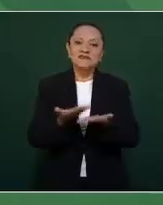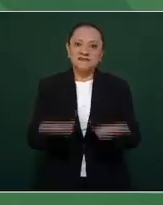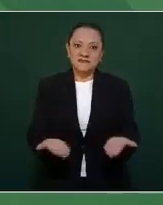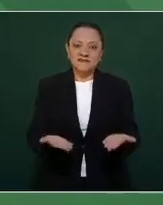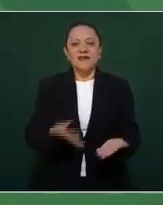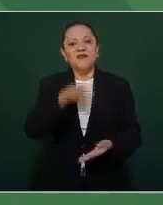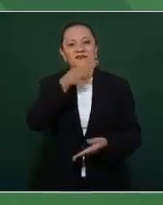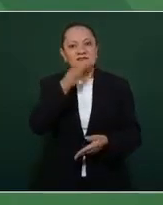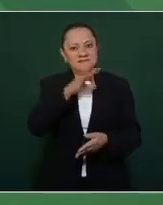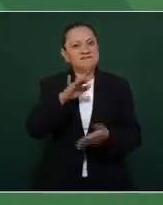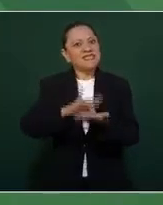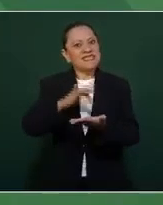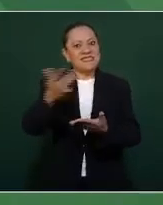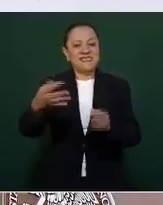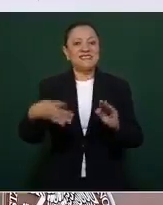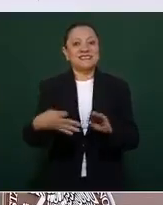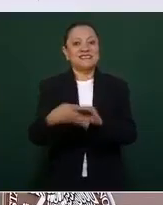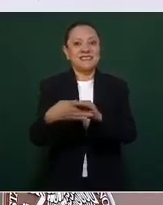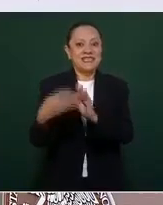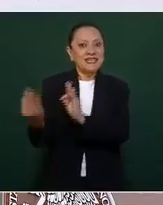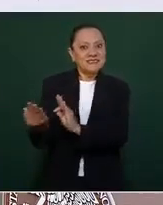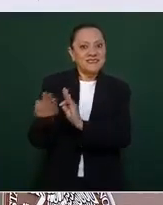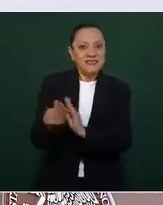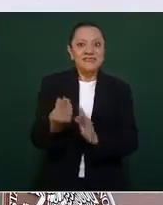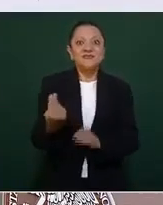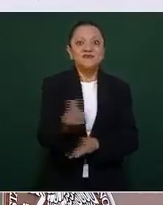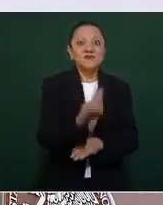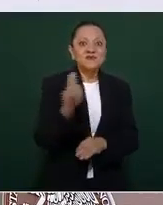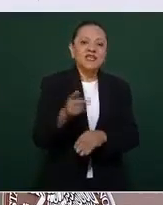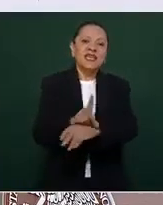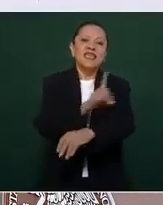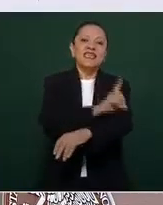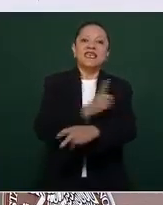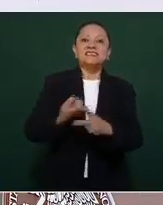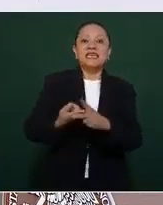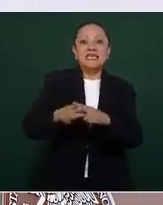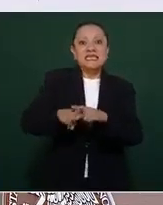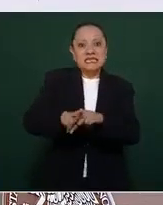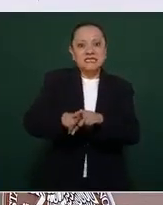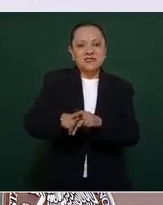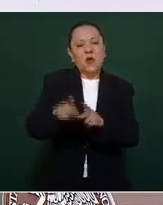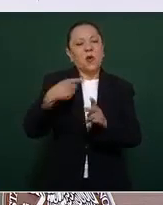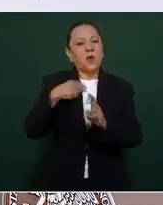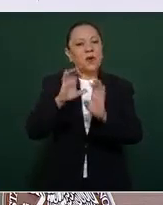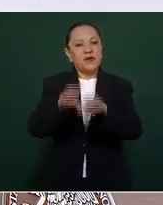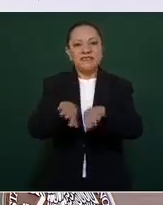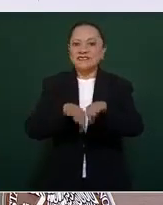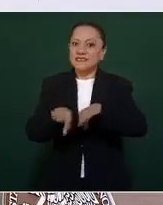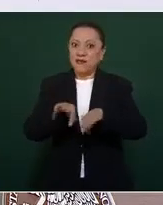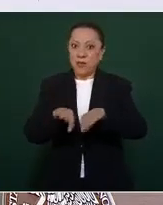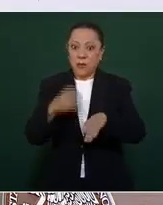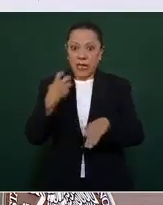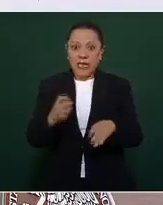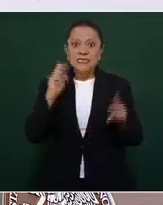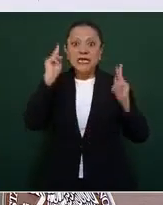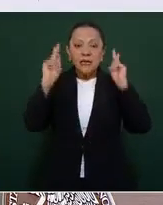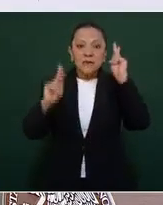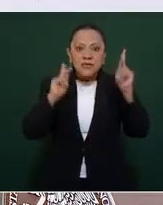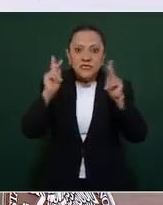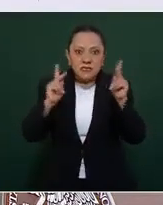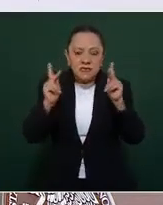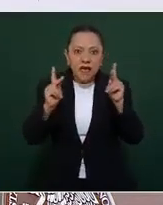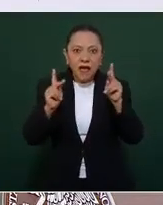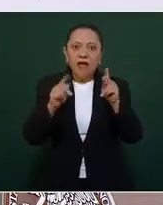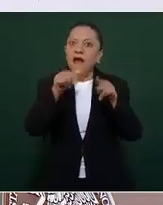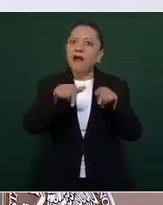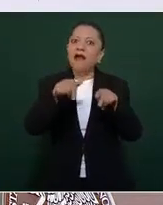cercanía de usted con nuestra gente desde el inicio de nuestra gestión. Esta visita nos encuentra a la mitad del camino,